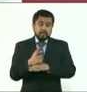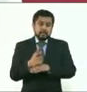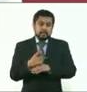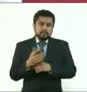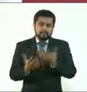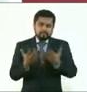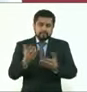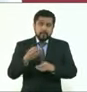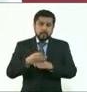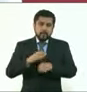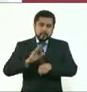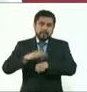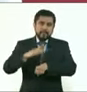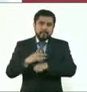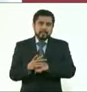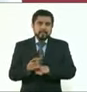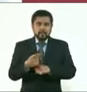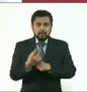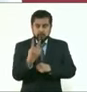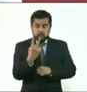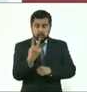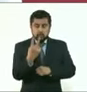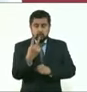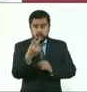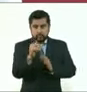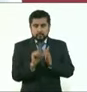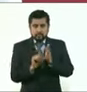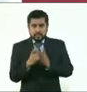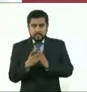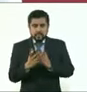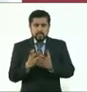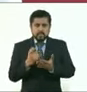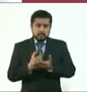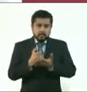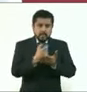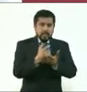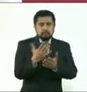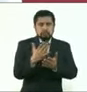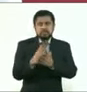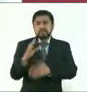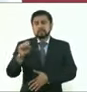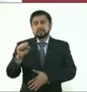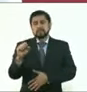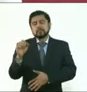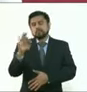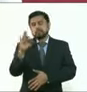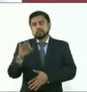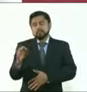en los primeros dos meses se ingresa la mayoría, más del 60%.